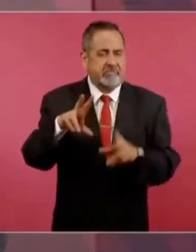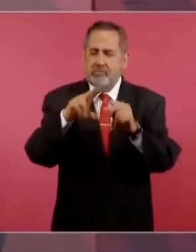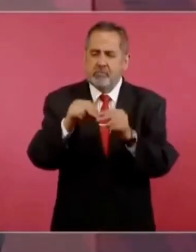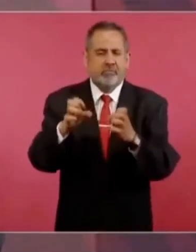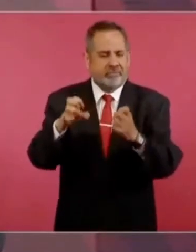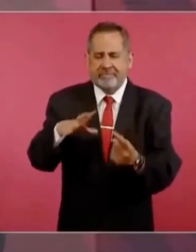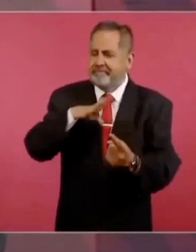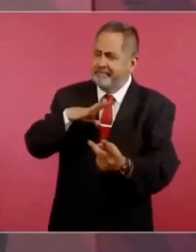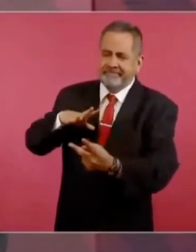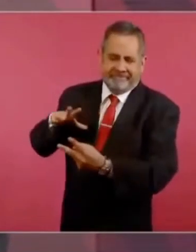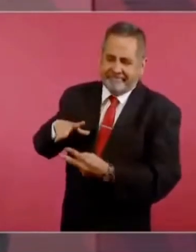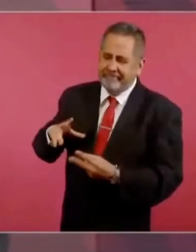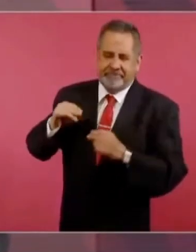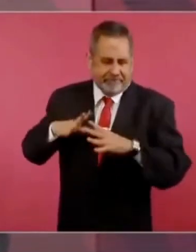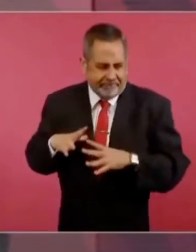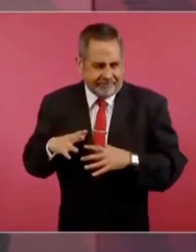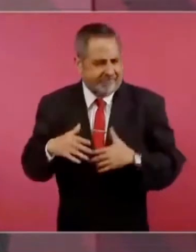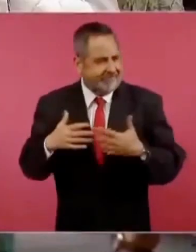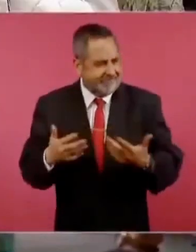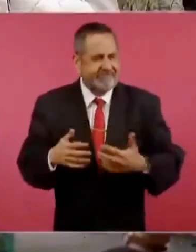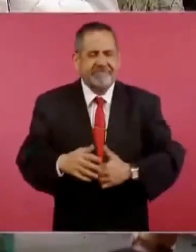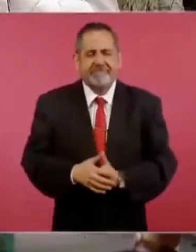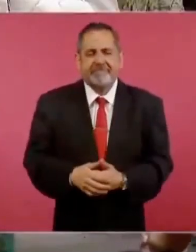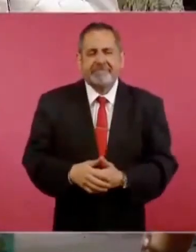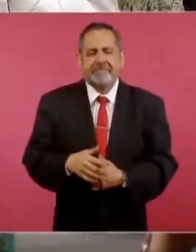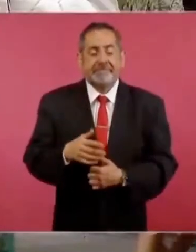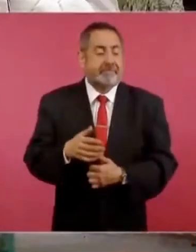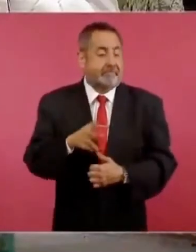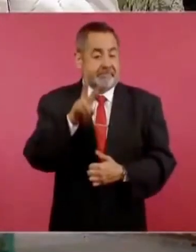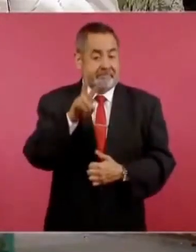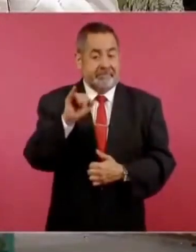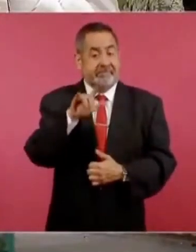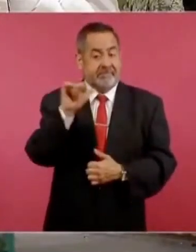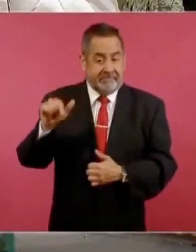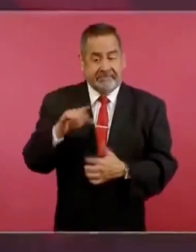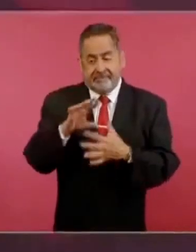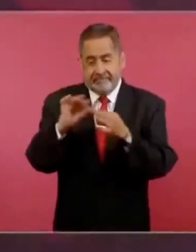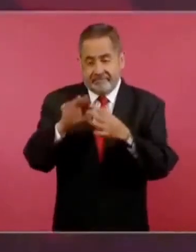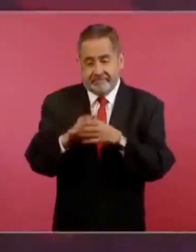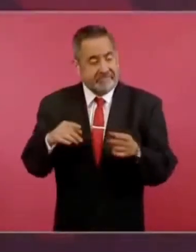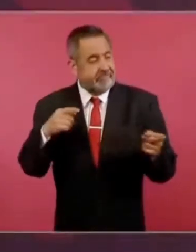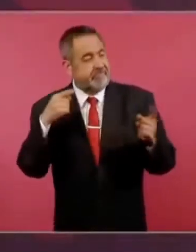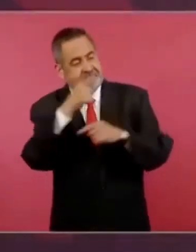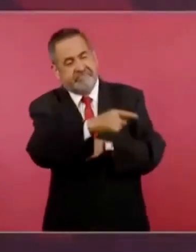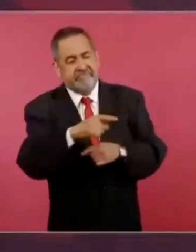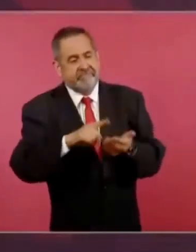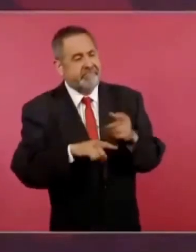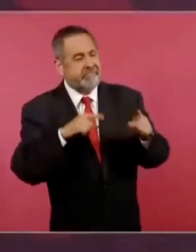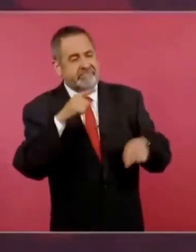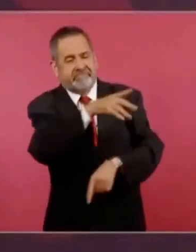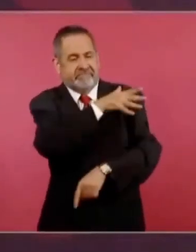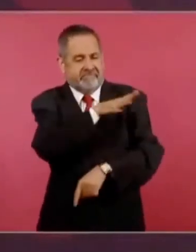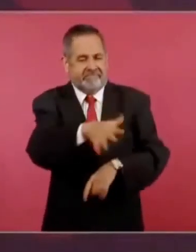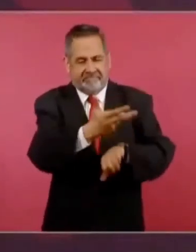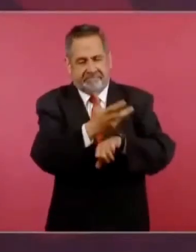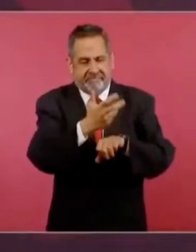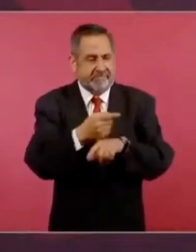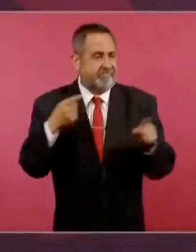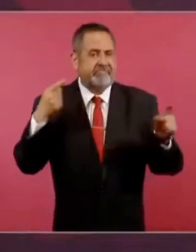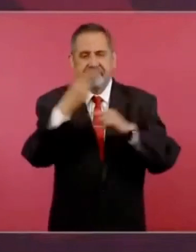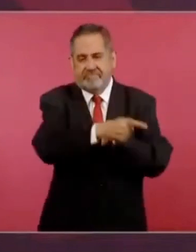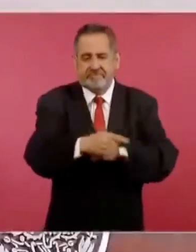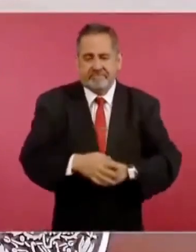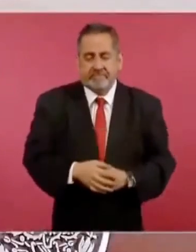El propio Villa resumió sobre ese general lo